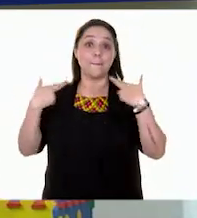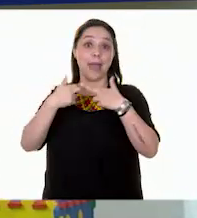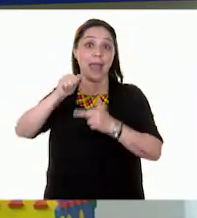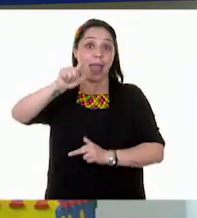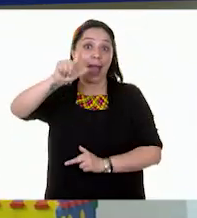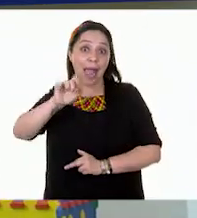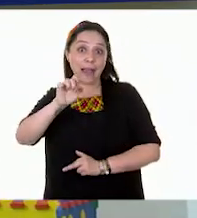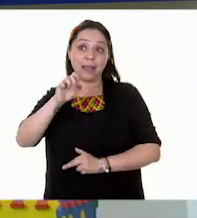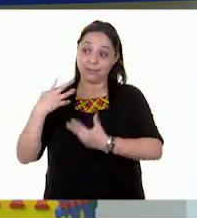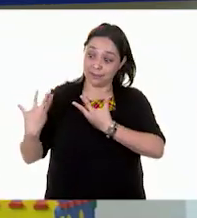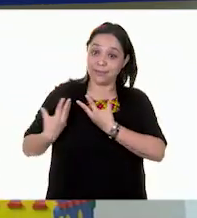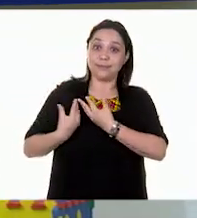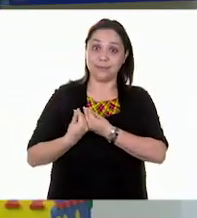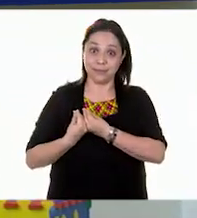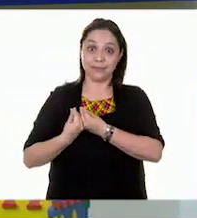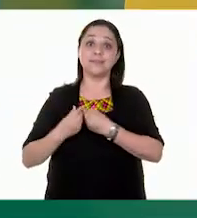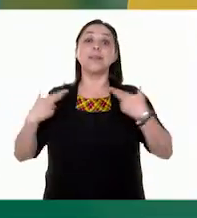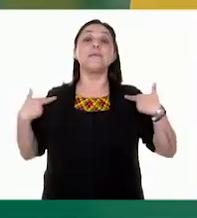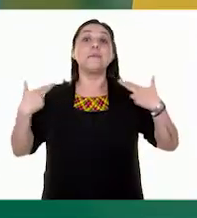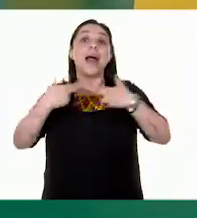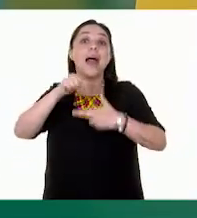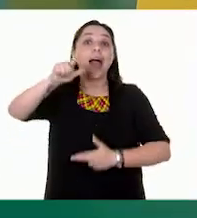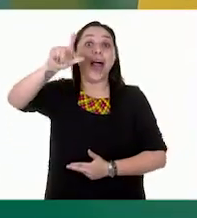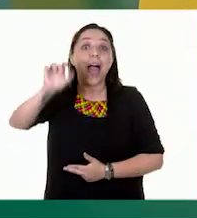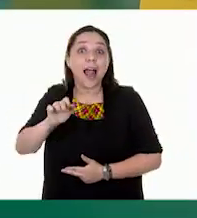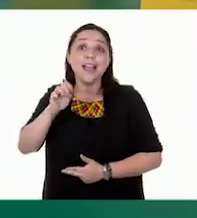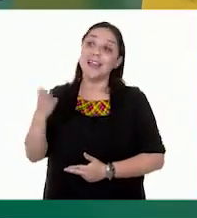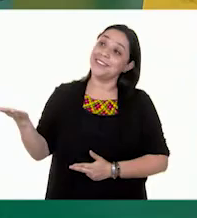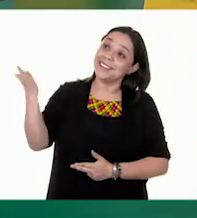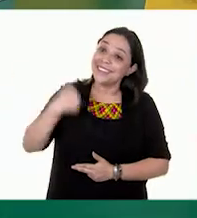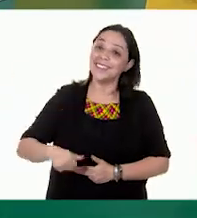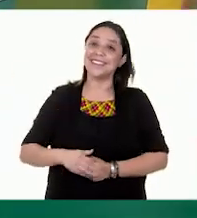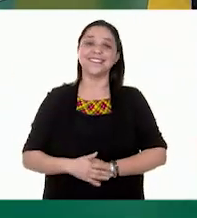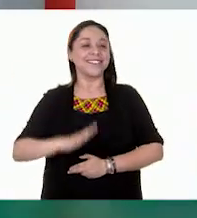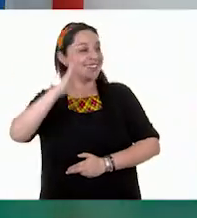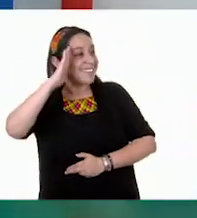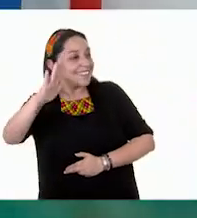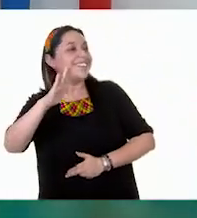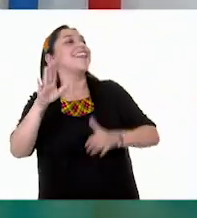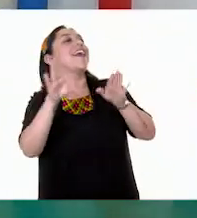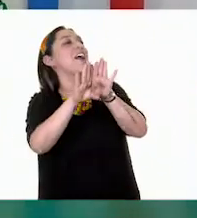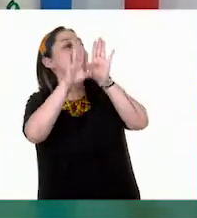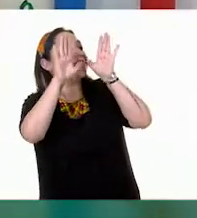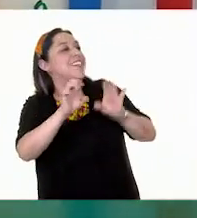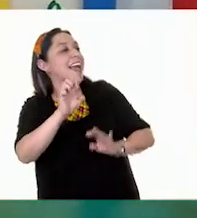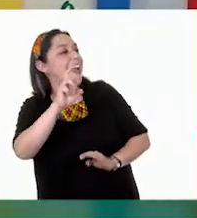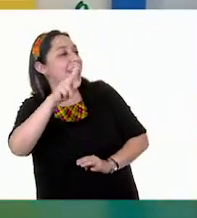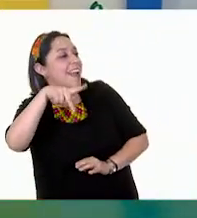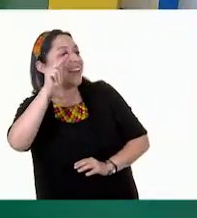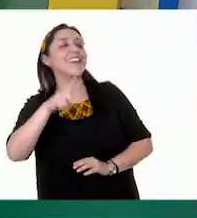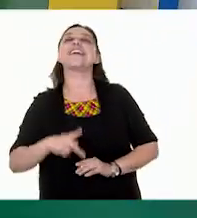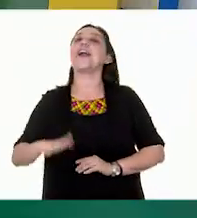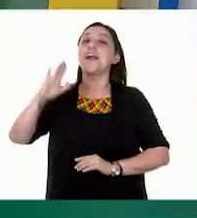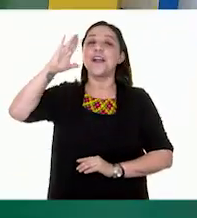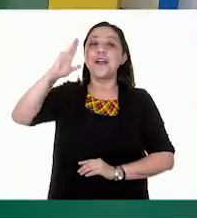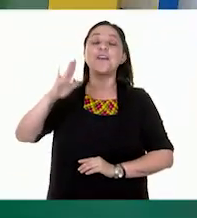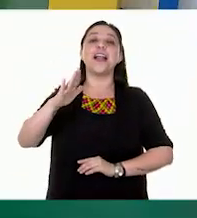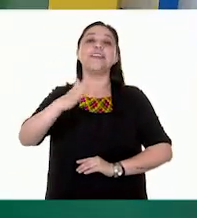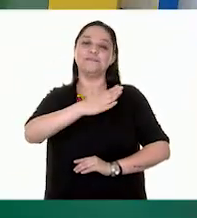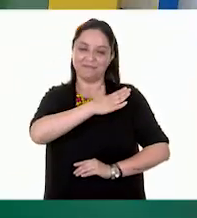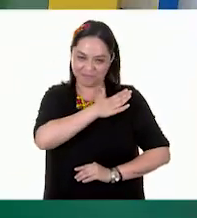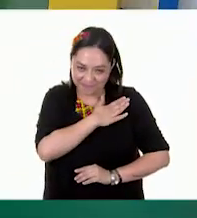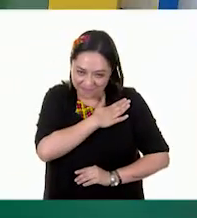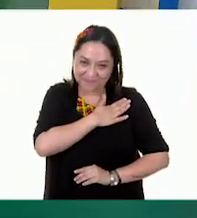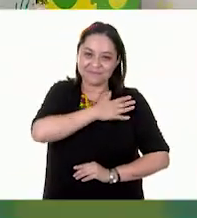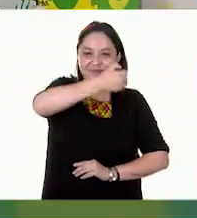nuestro equipo. Maestra Ale, adelante, por favor. Hola, Erick. ¿Cómo estás? Hola, maestra Ale. Saludo de corazón.